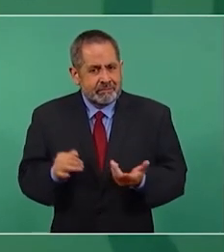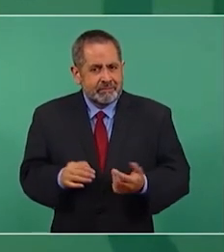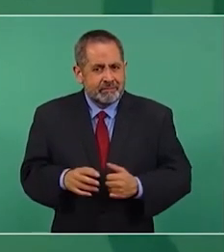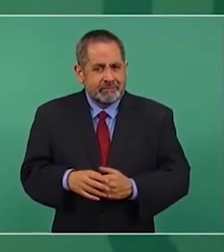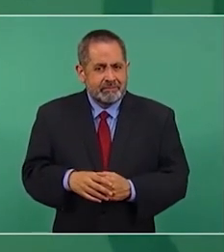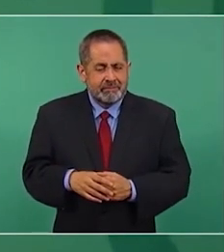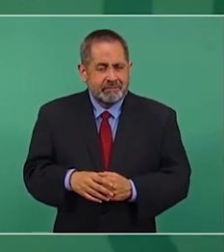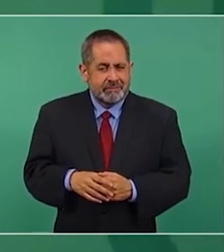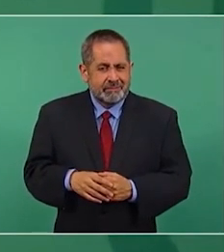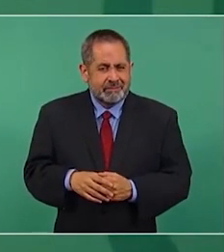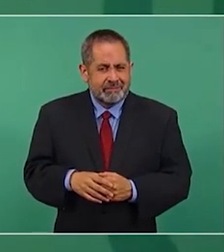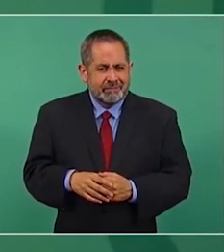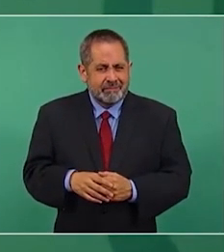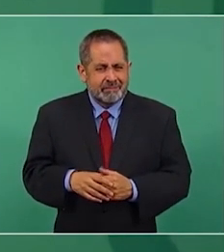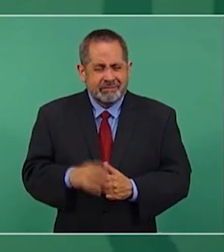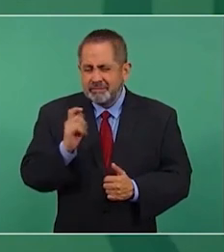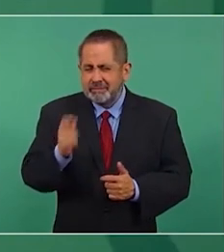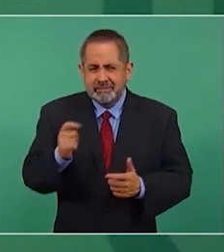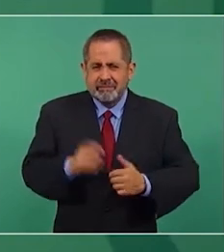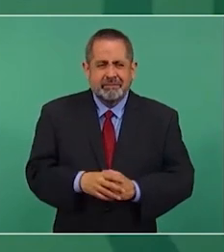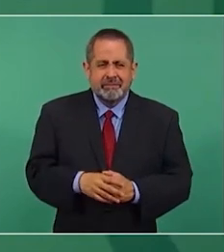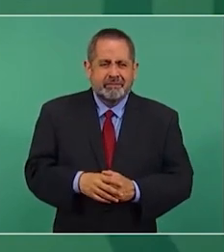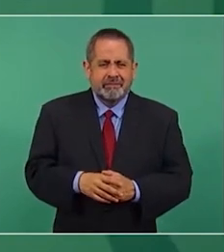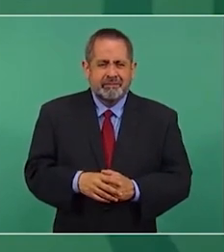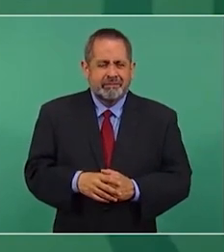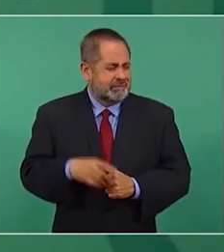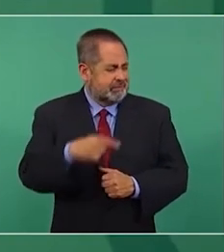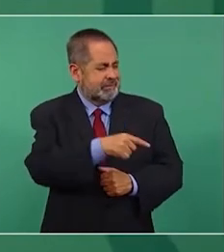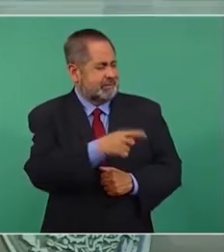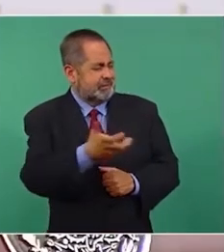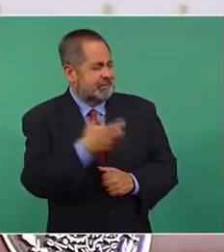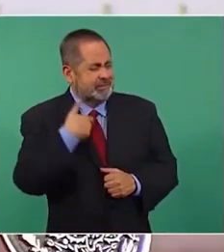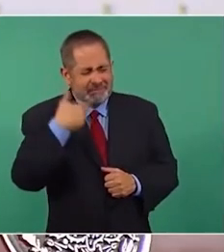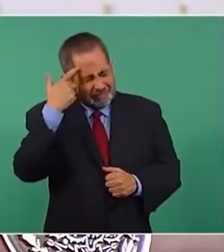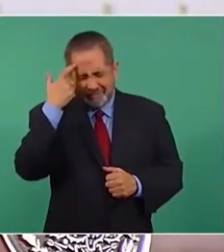¿qué es lo que están haciendo?